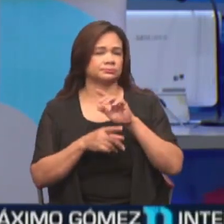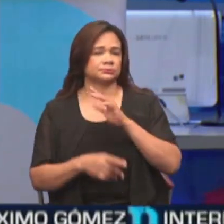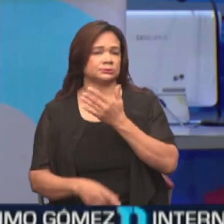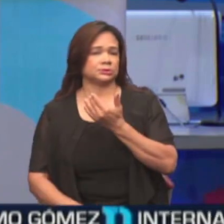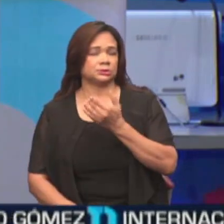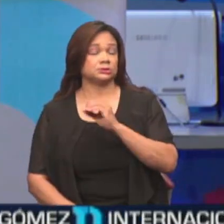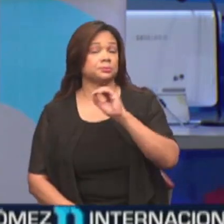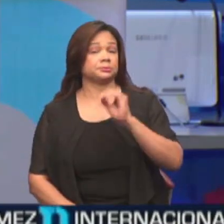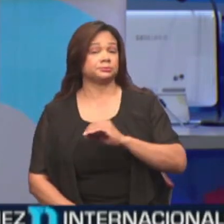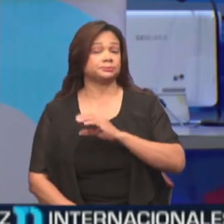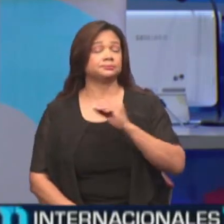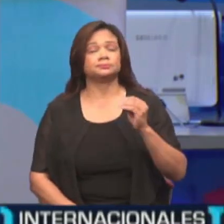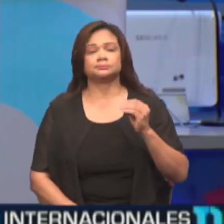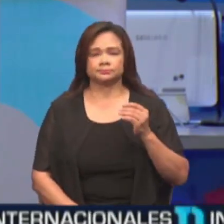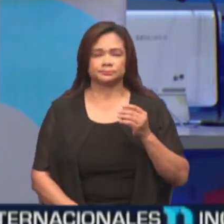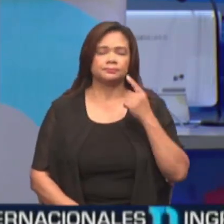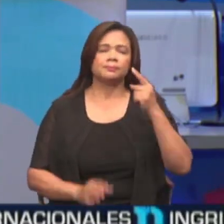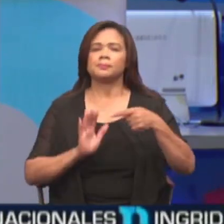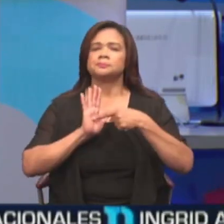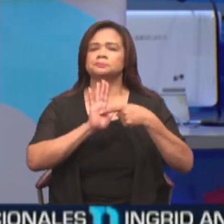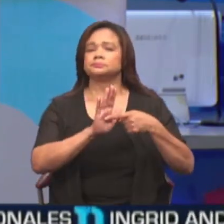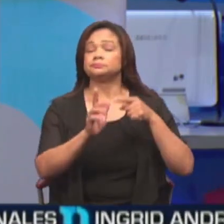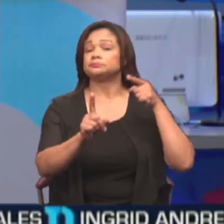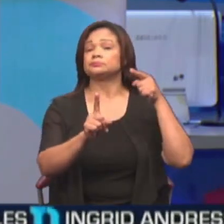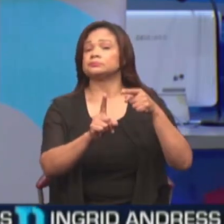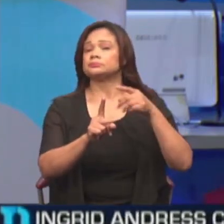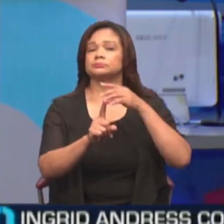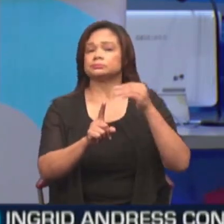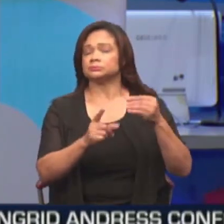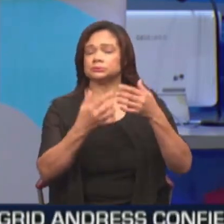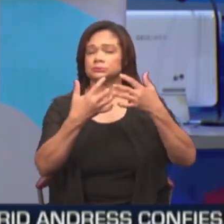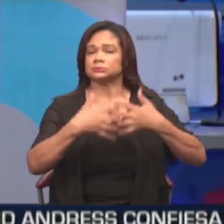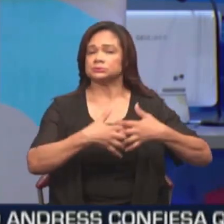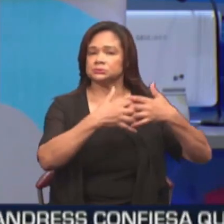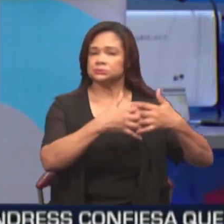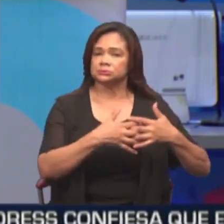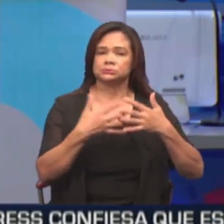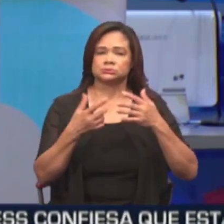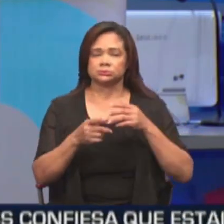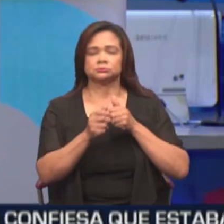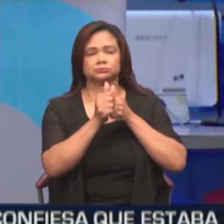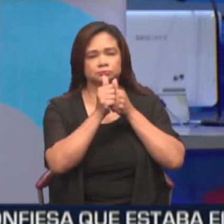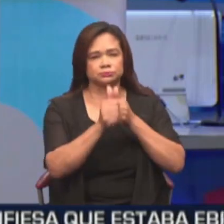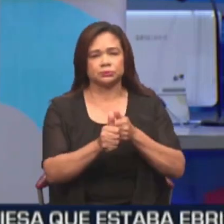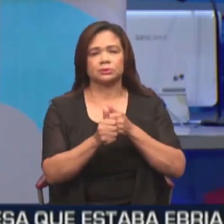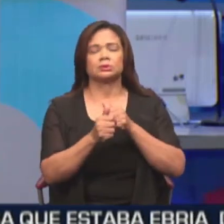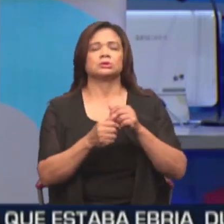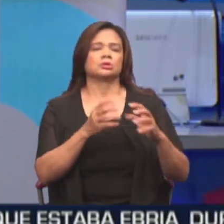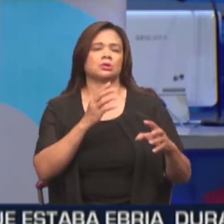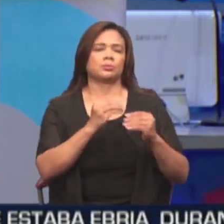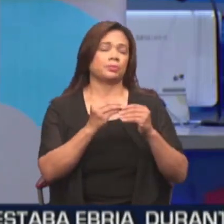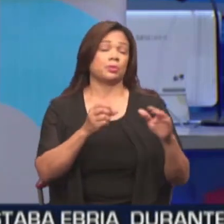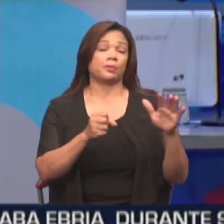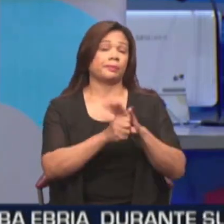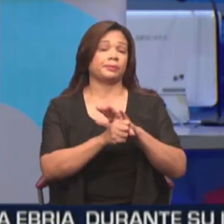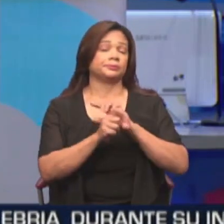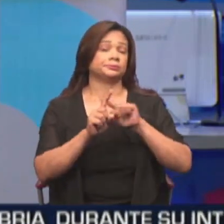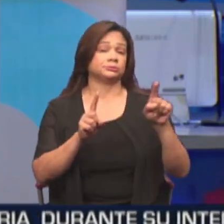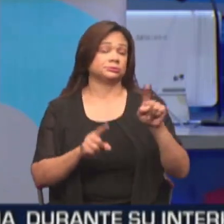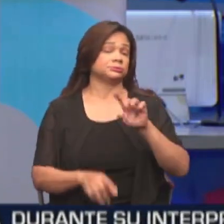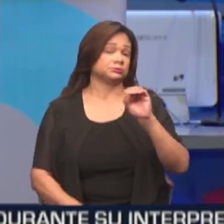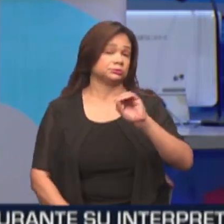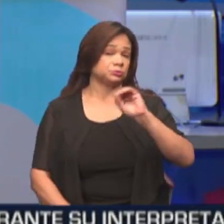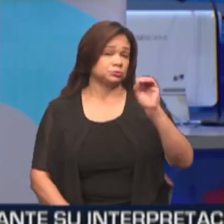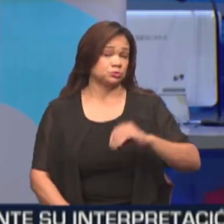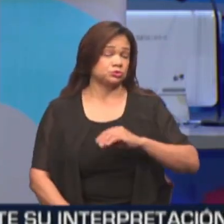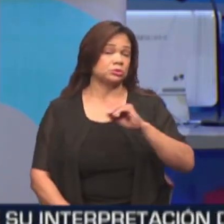15%, reveló que los objetivos empresariales se cumplieron casi en su totalidad. Más de la mitad de